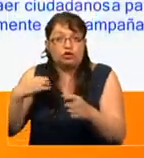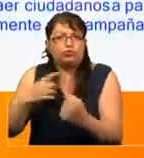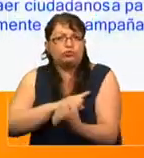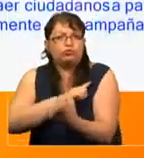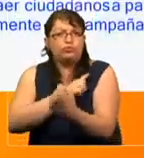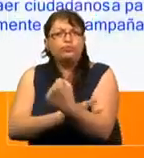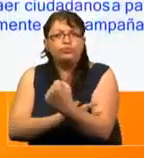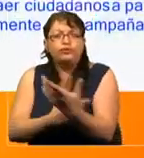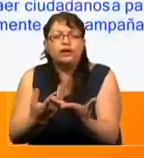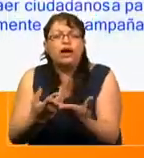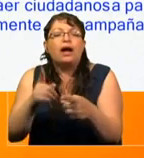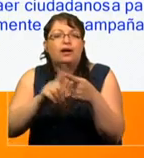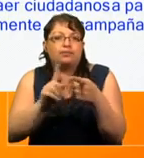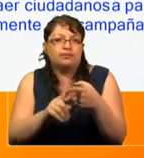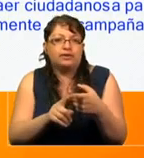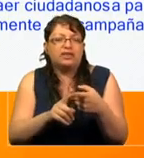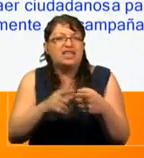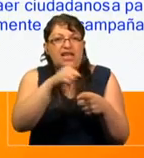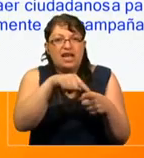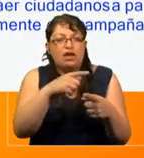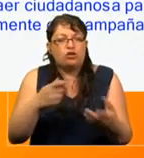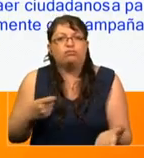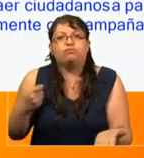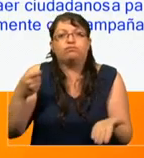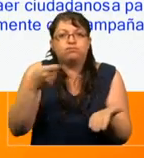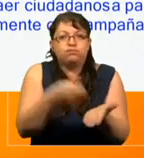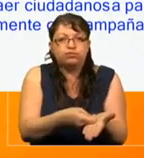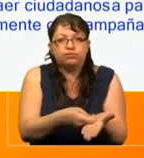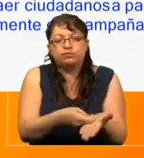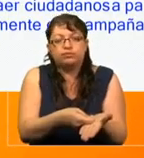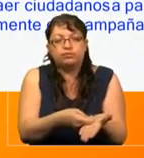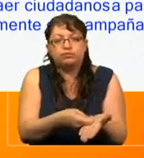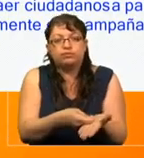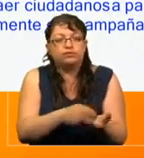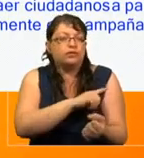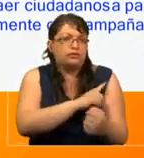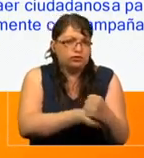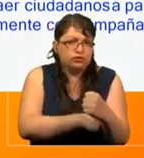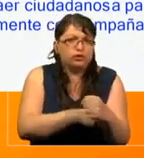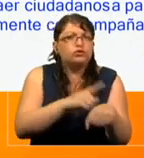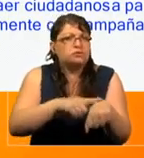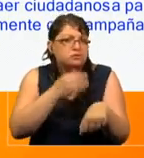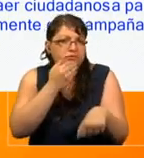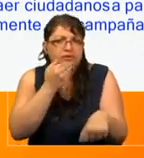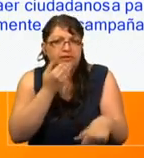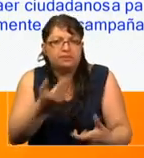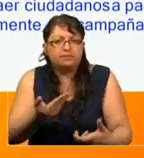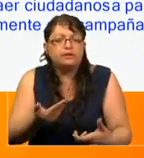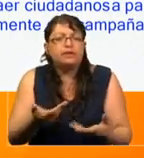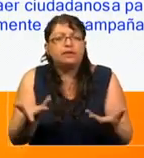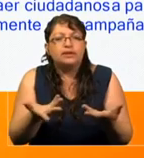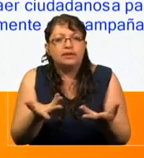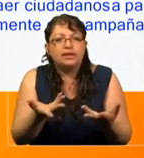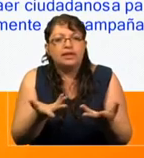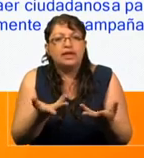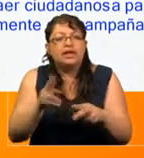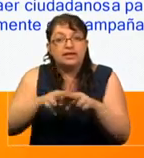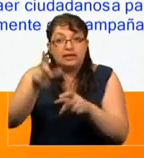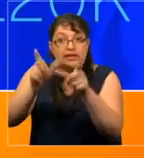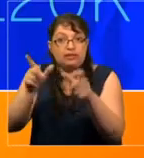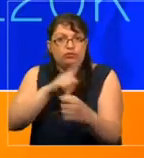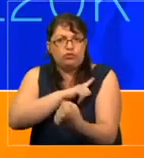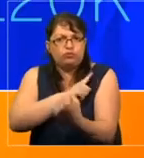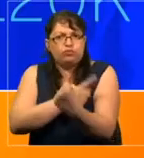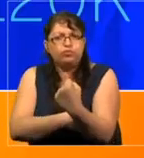participar. Ellas invierten dinero, esfuerzo y tiempo en el empoderamiento